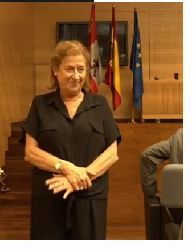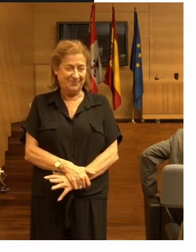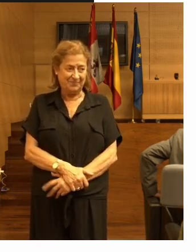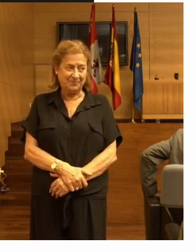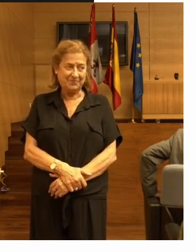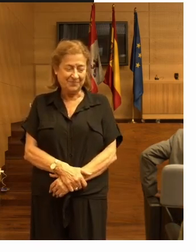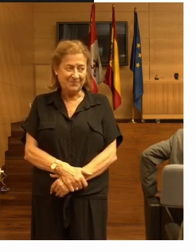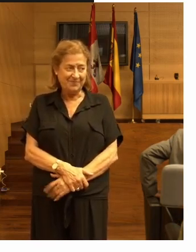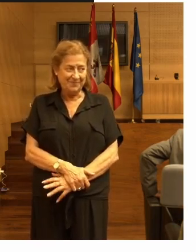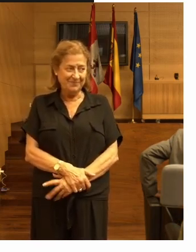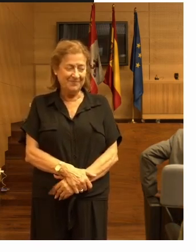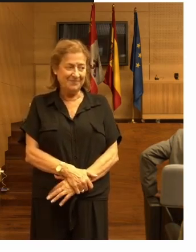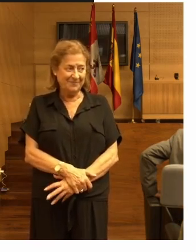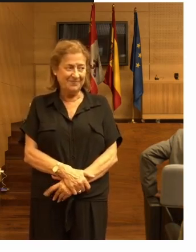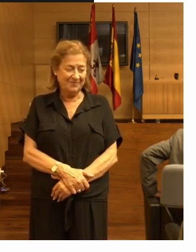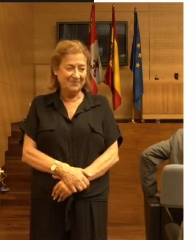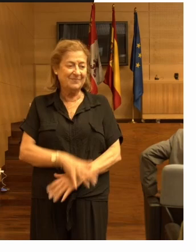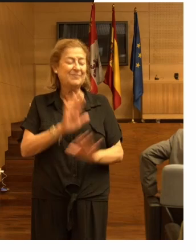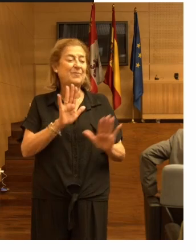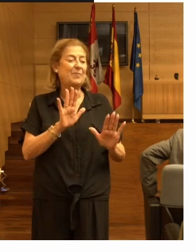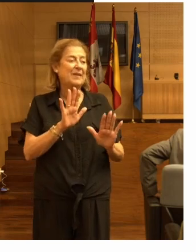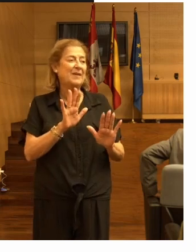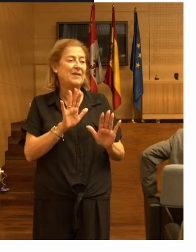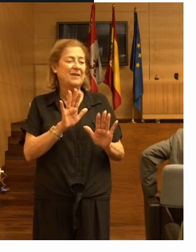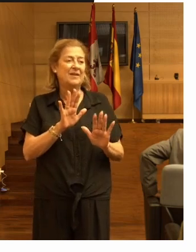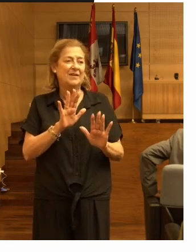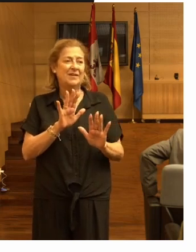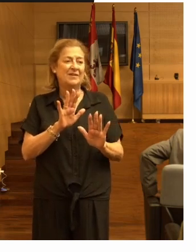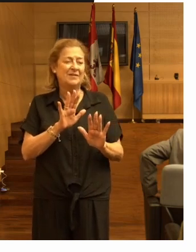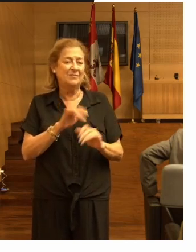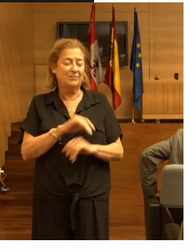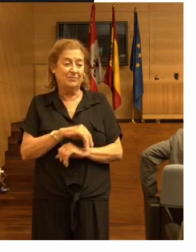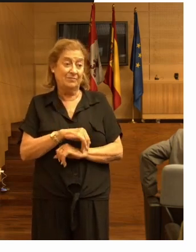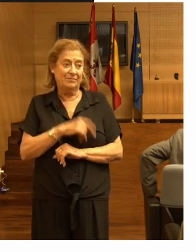gracias bueno